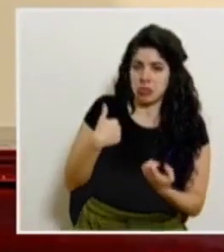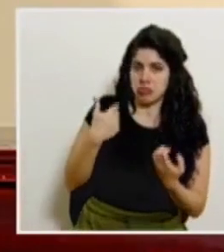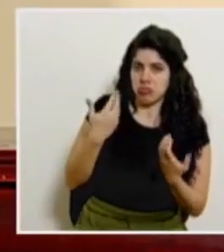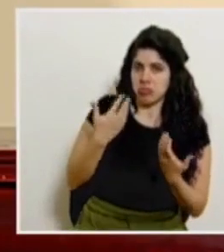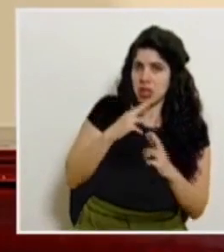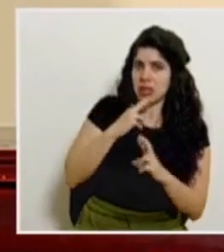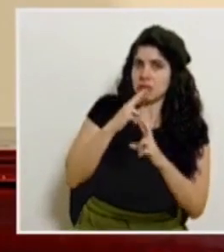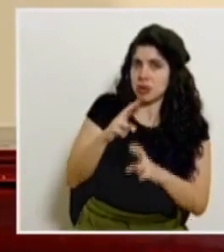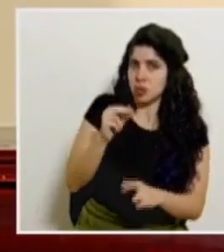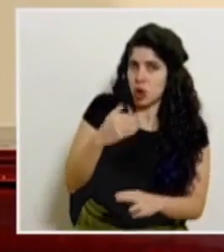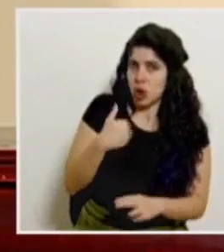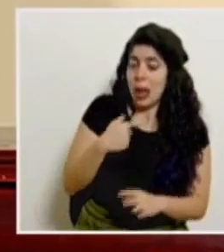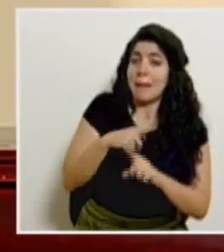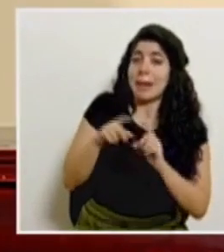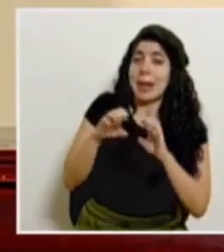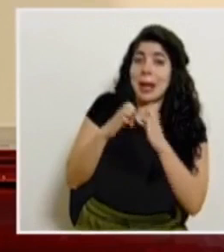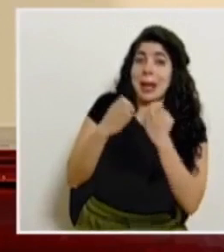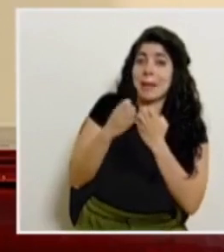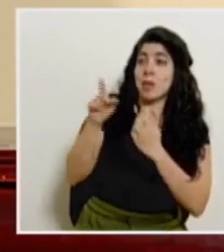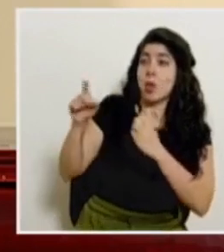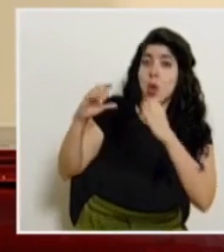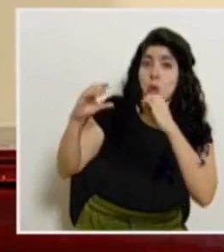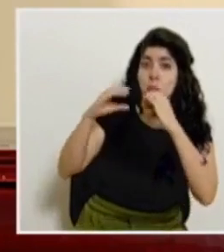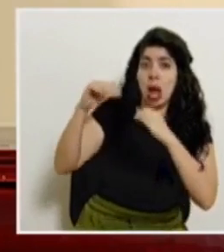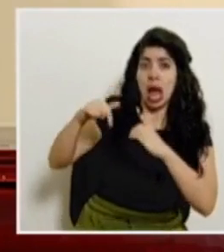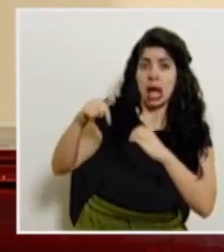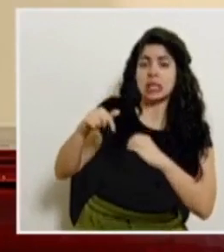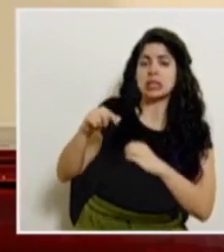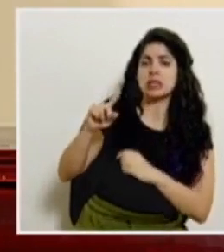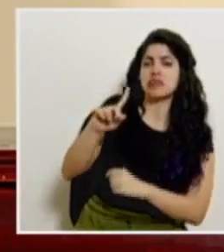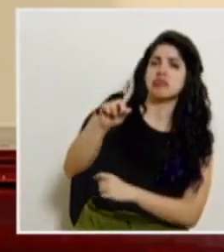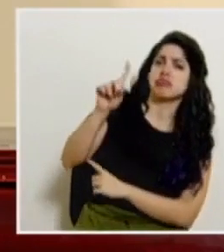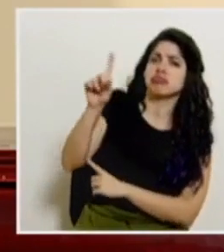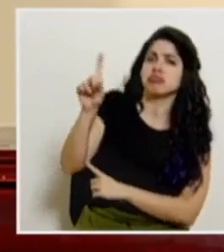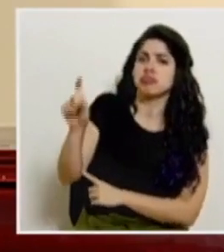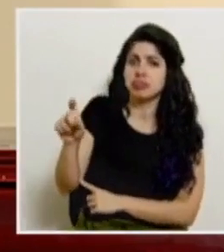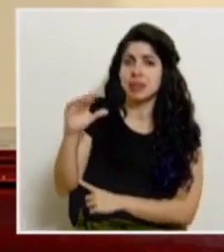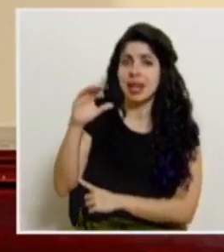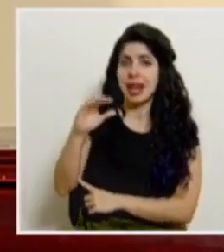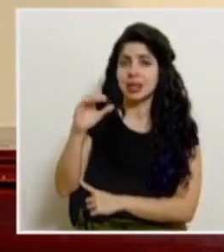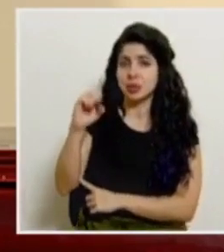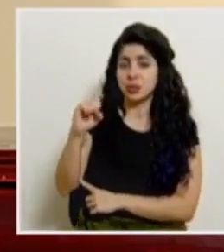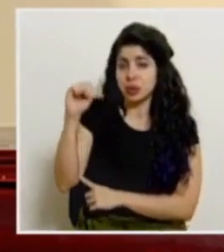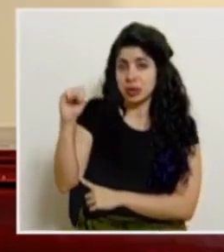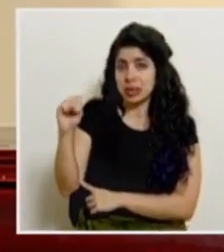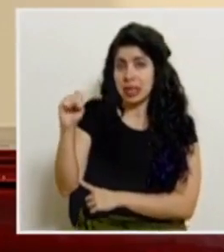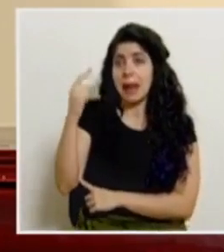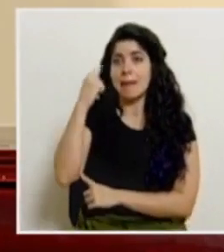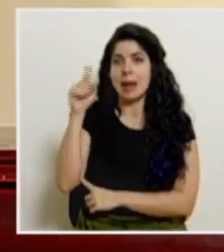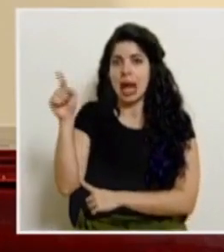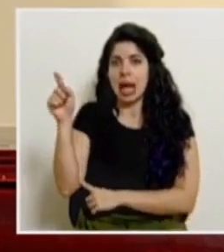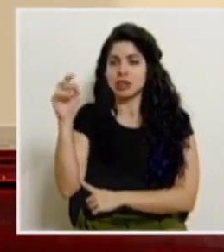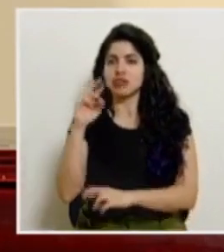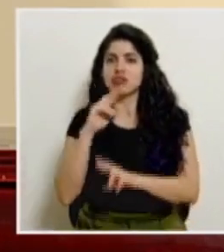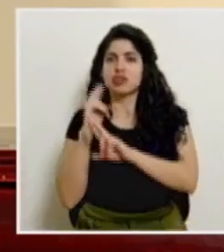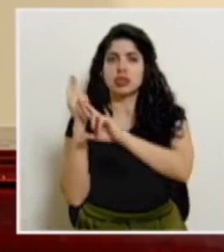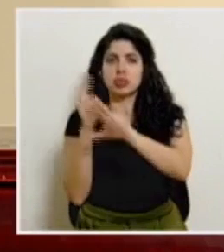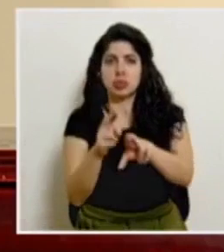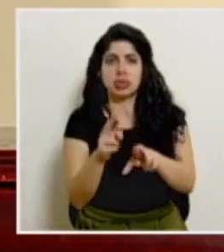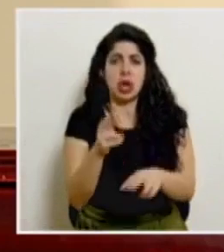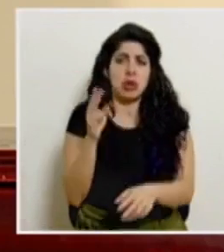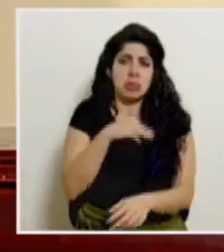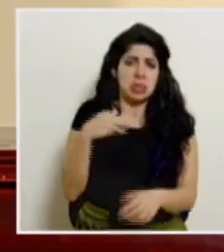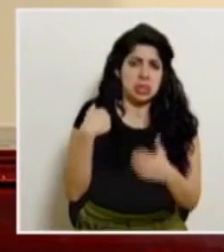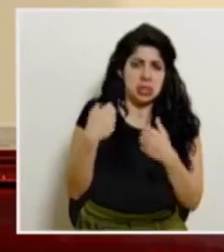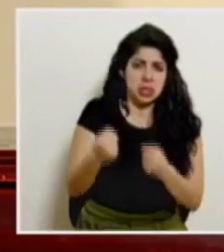respuesta en este momento pero el equipo de comunicación de acá lo traslada a la caja costalicense de seguro social para que se haga la respuesta o al mismo